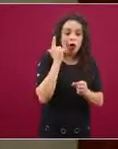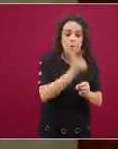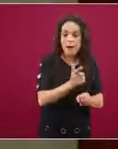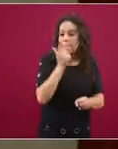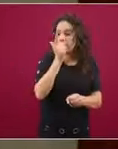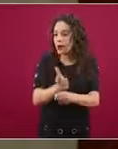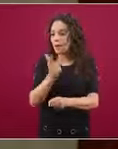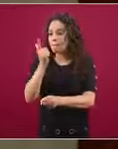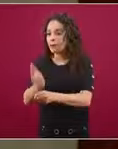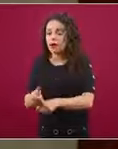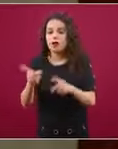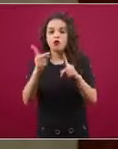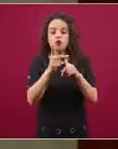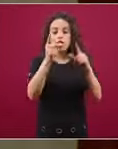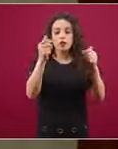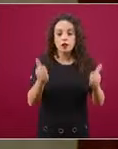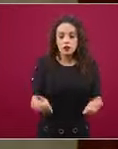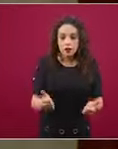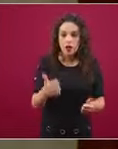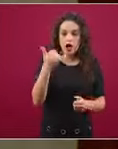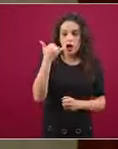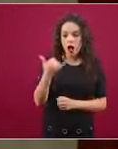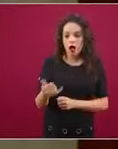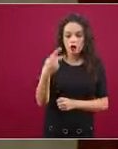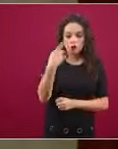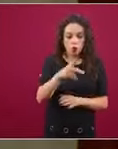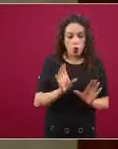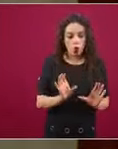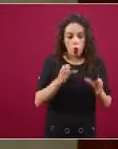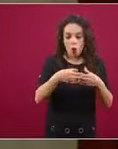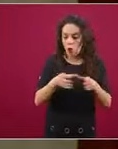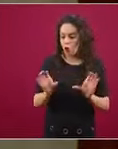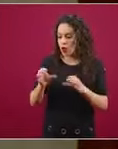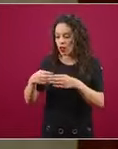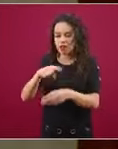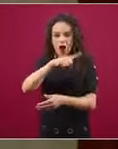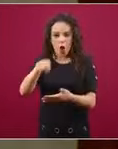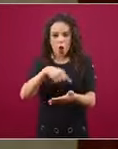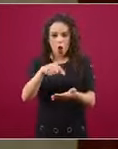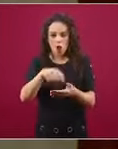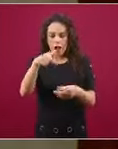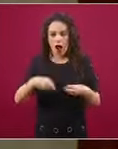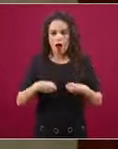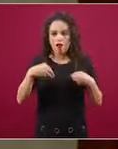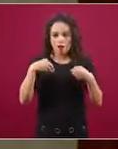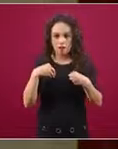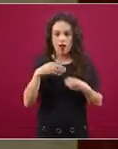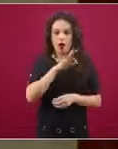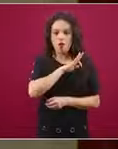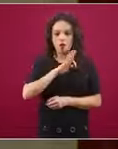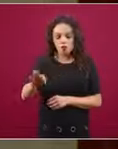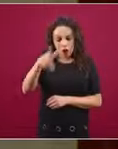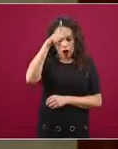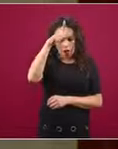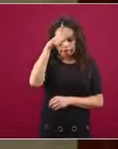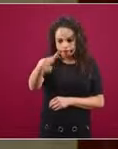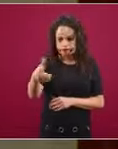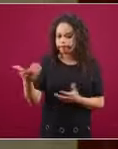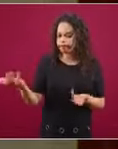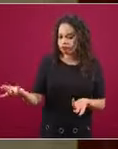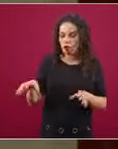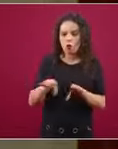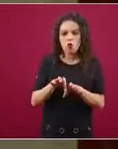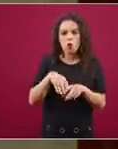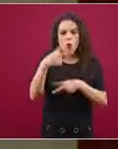a tener un diagnóstico de su comunidad, de su territorio, para definir qué acciones pueden ir